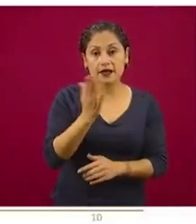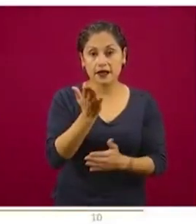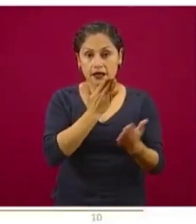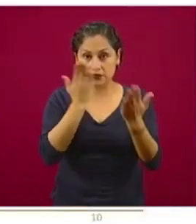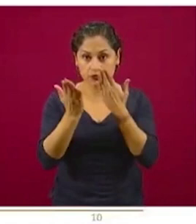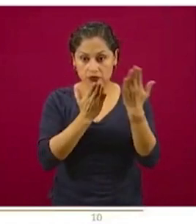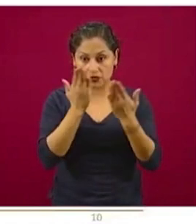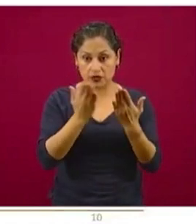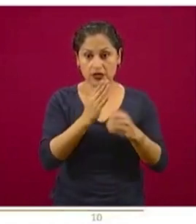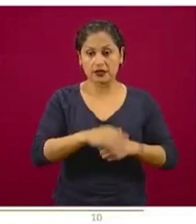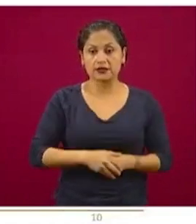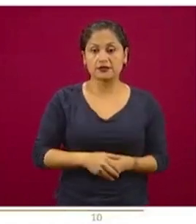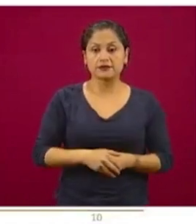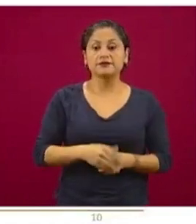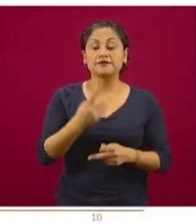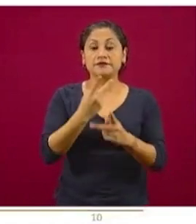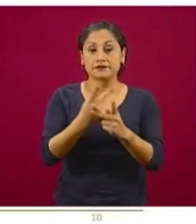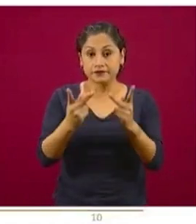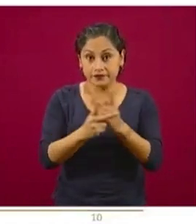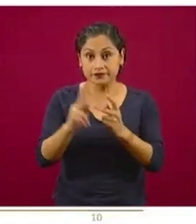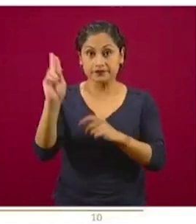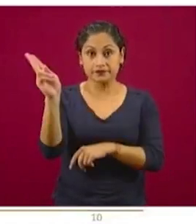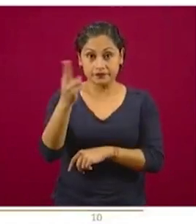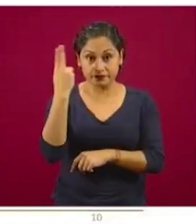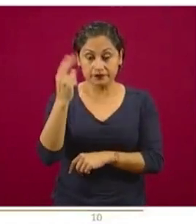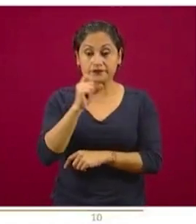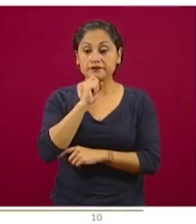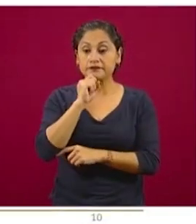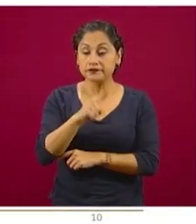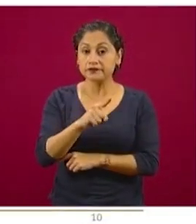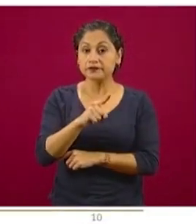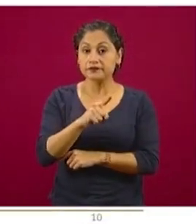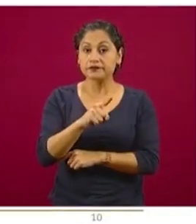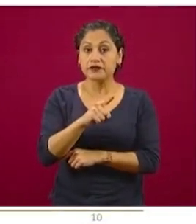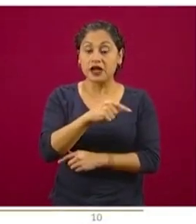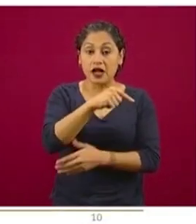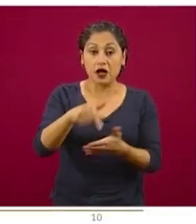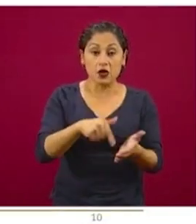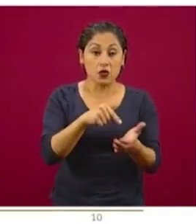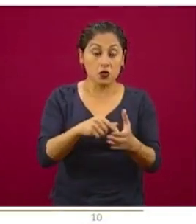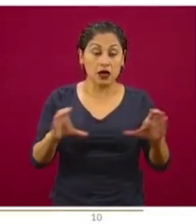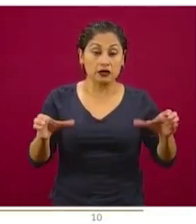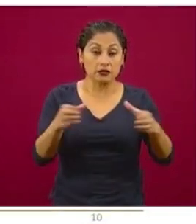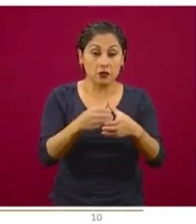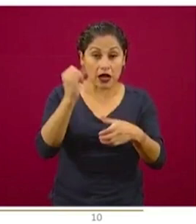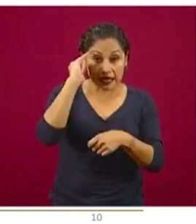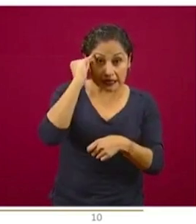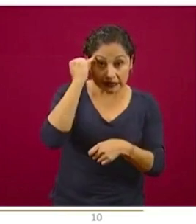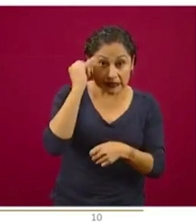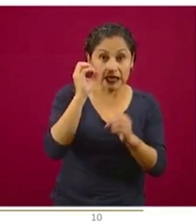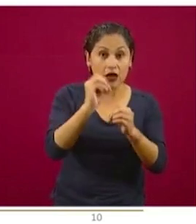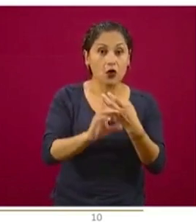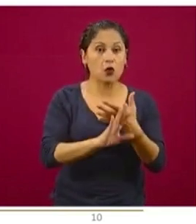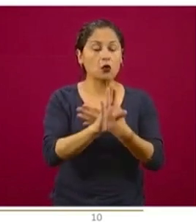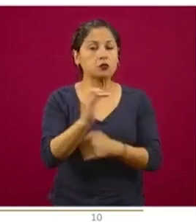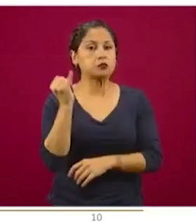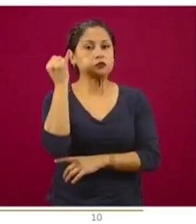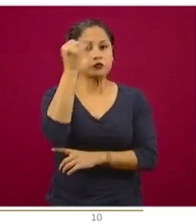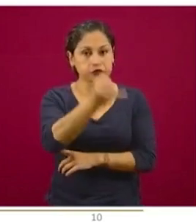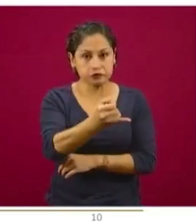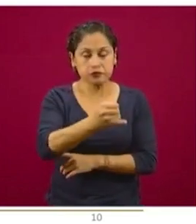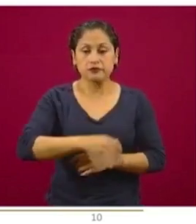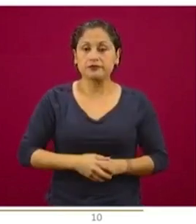pesos para educación superior en localidades indígenas de alta y muy alta marginación. En educación básica